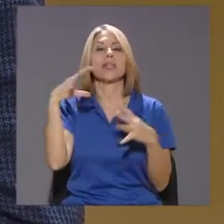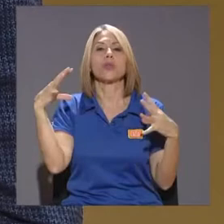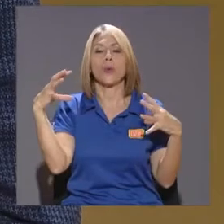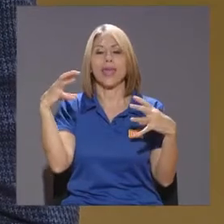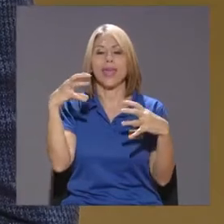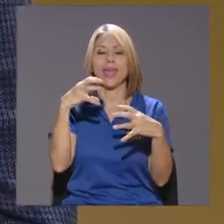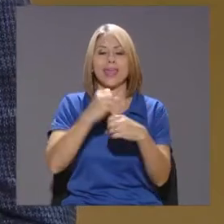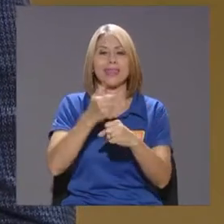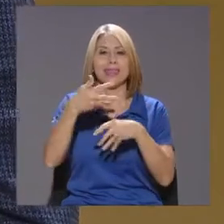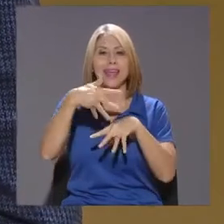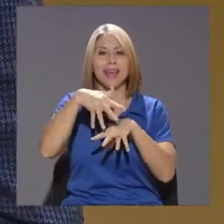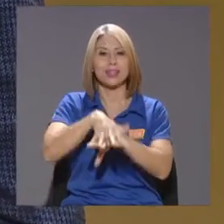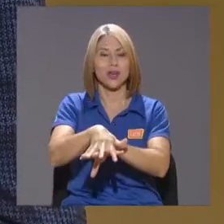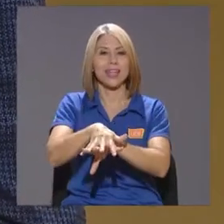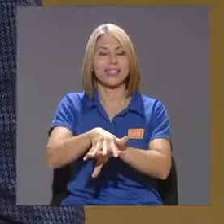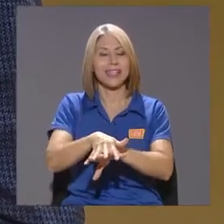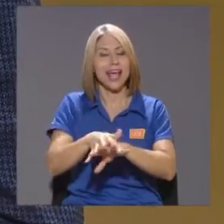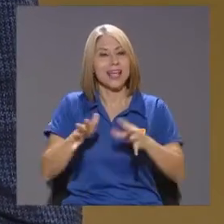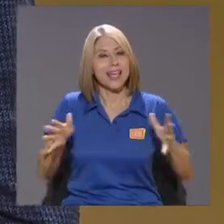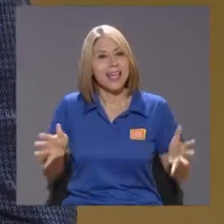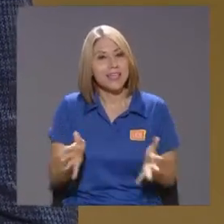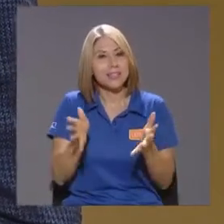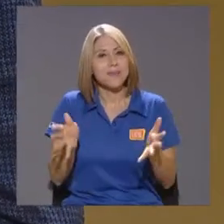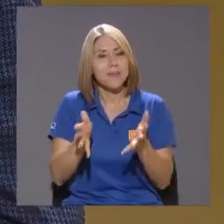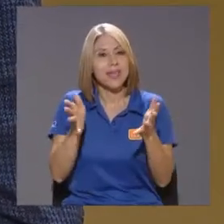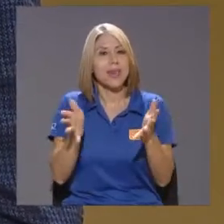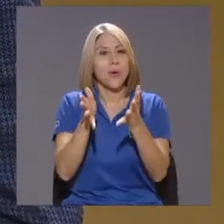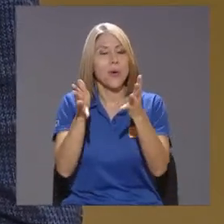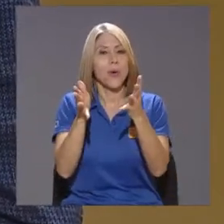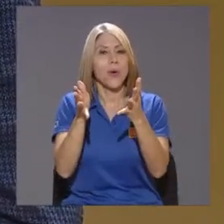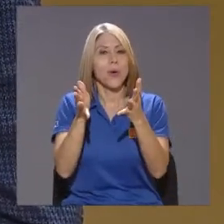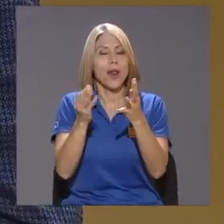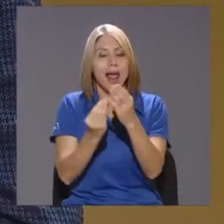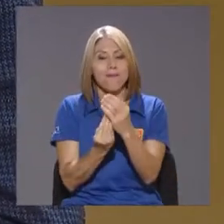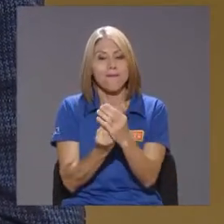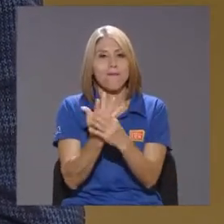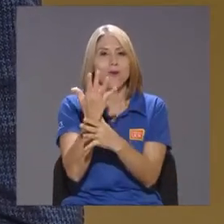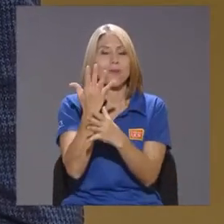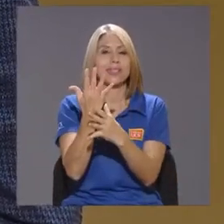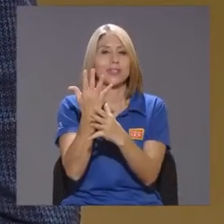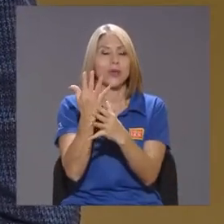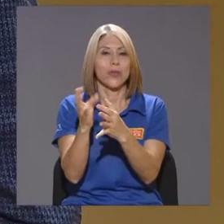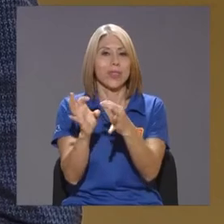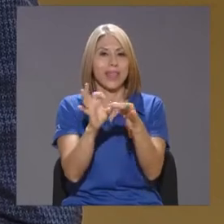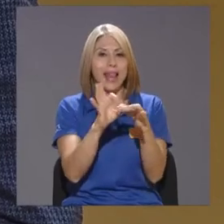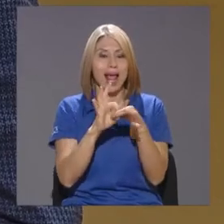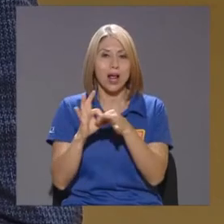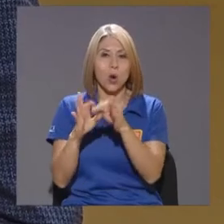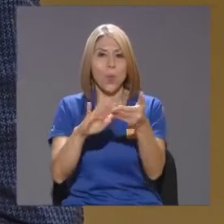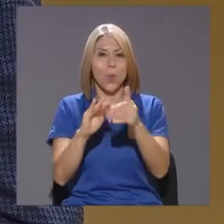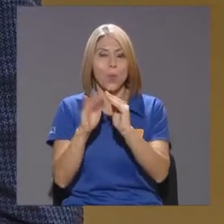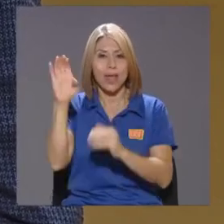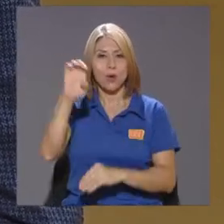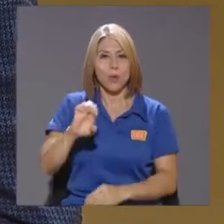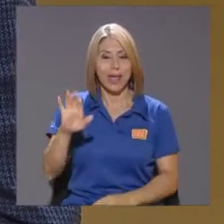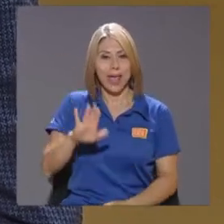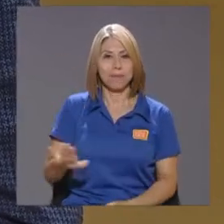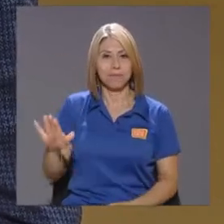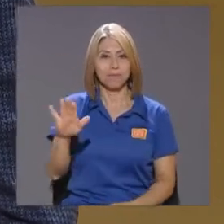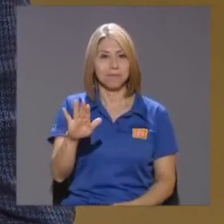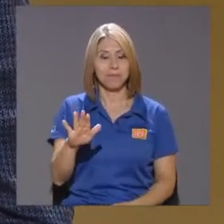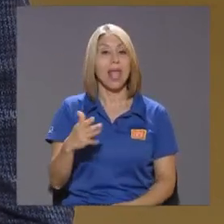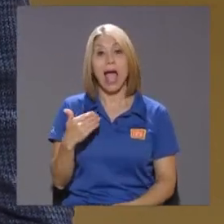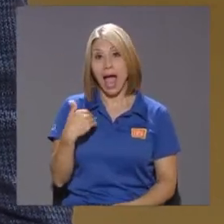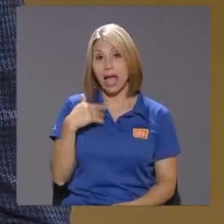Que inspira la formación de la Unión Europea De hecho